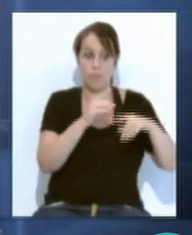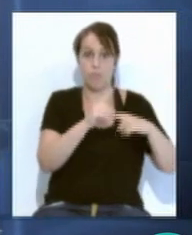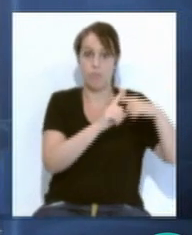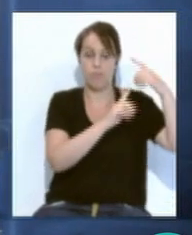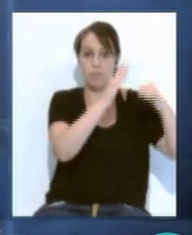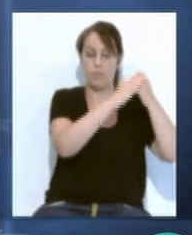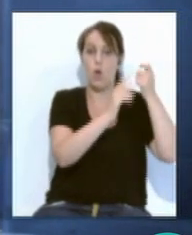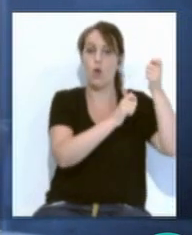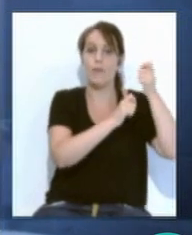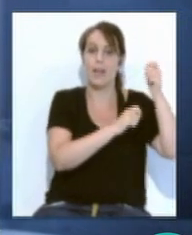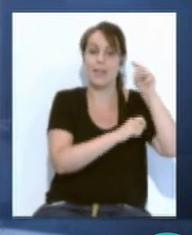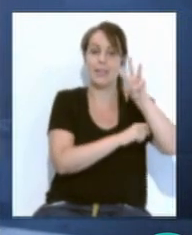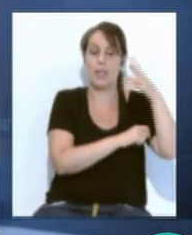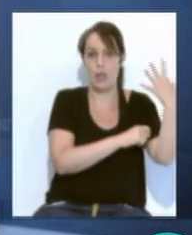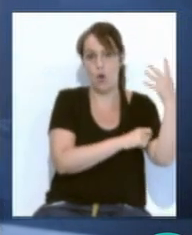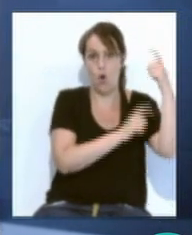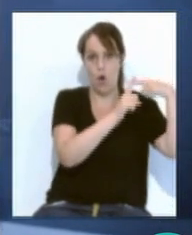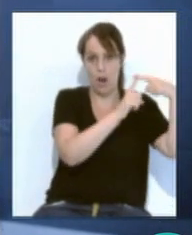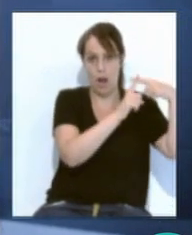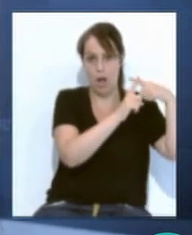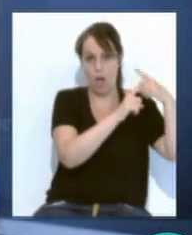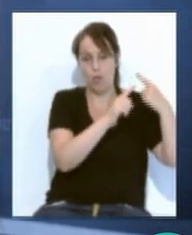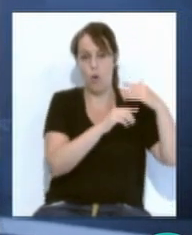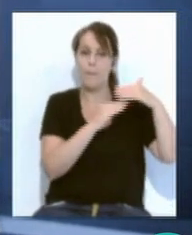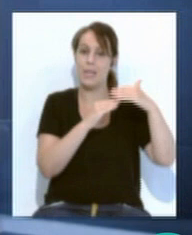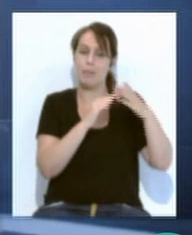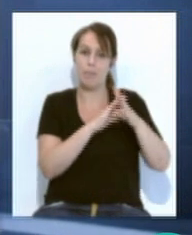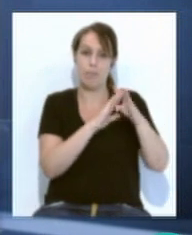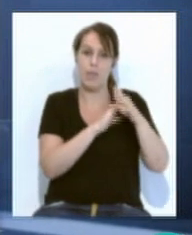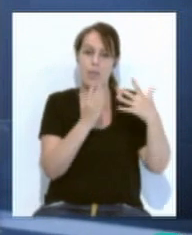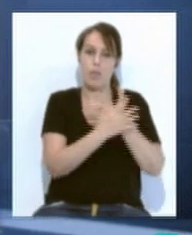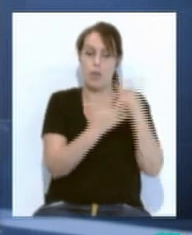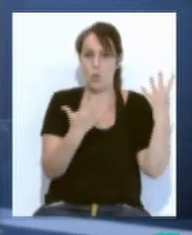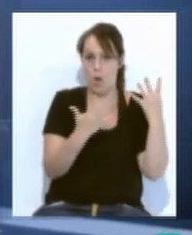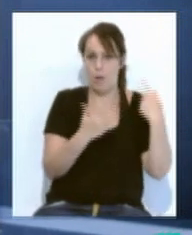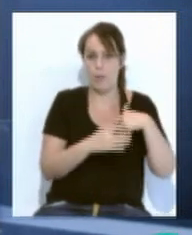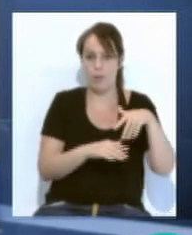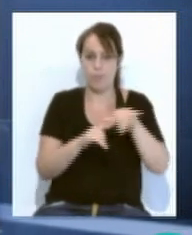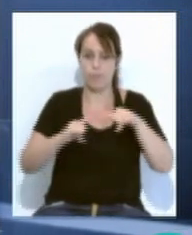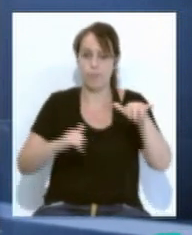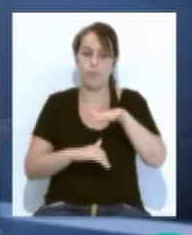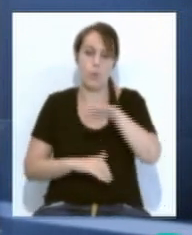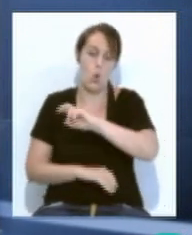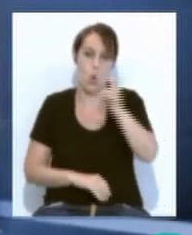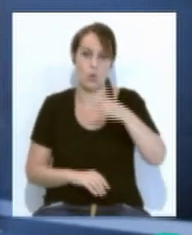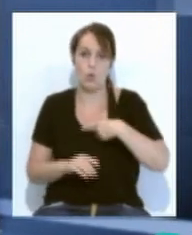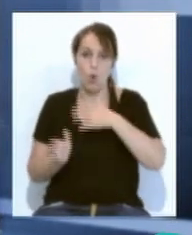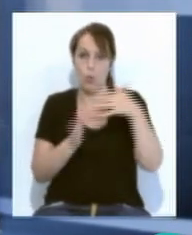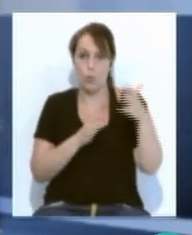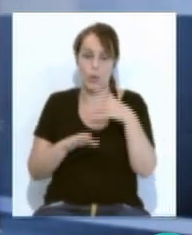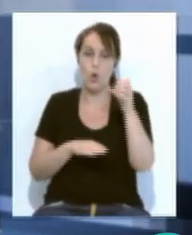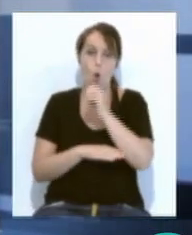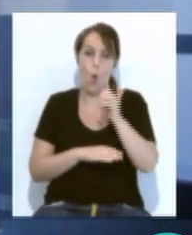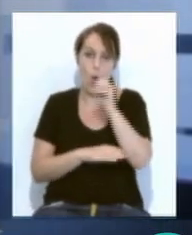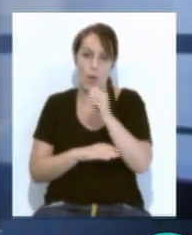la tendrá Olvera con 35 grados que también mantendrá la mínima con 19 junto a otros municipios. Vientos de componente oeste